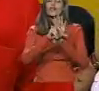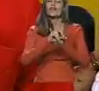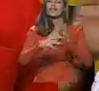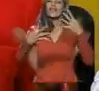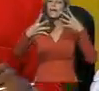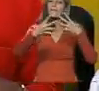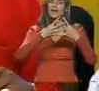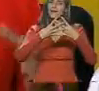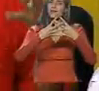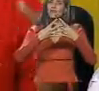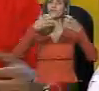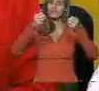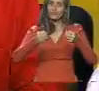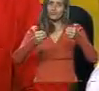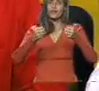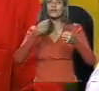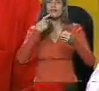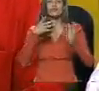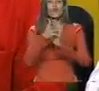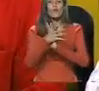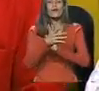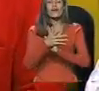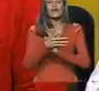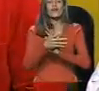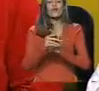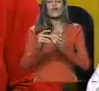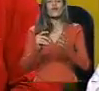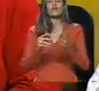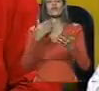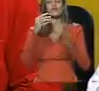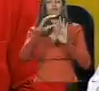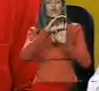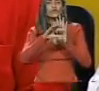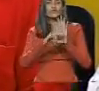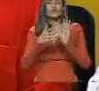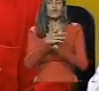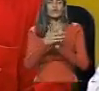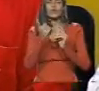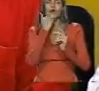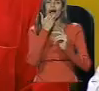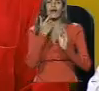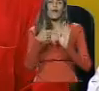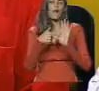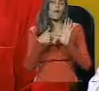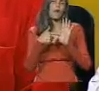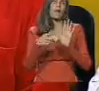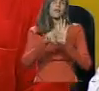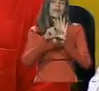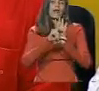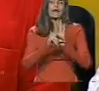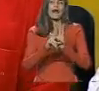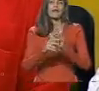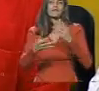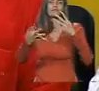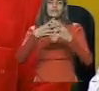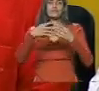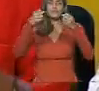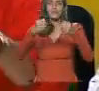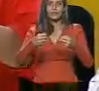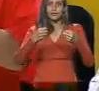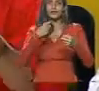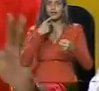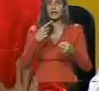vamos a discutir hoy, perdón, el código penitenciario. Y Consuelo tiene que agarrar carretera de San Fernando para adentro.